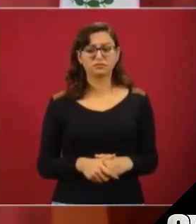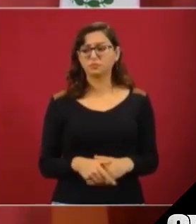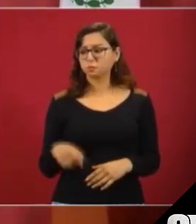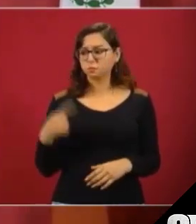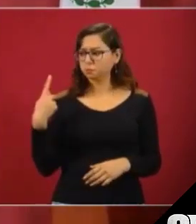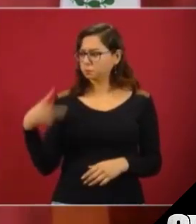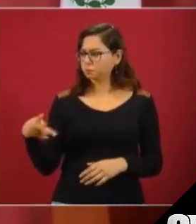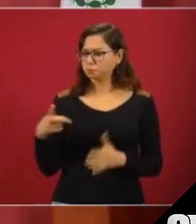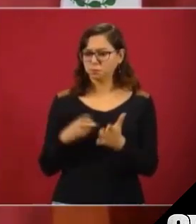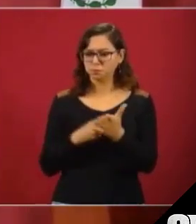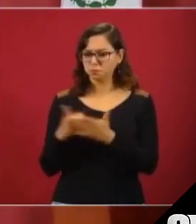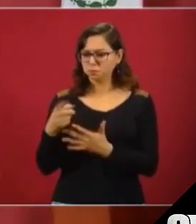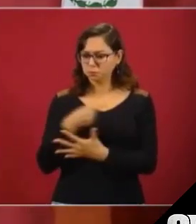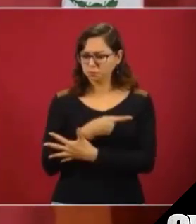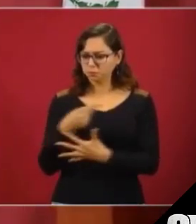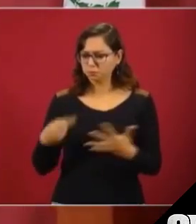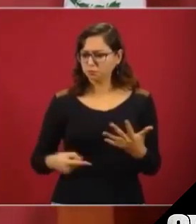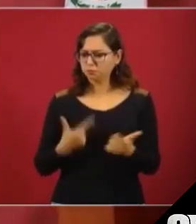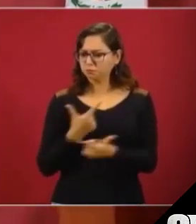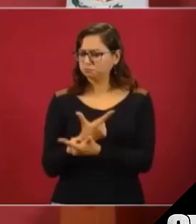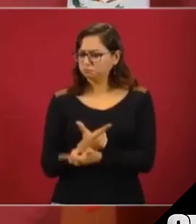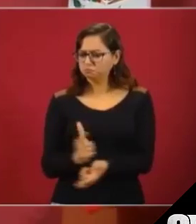todas sus libertades. Además,